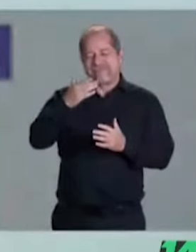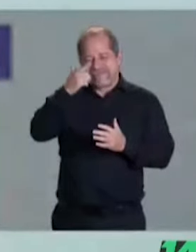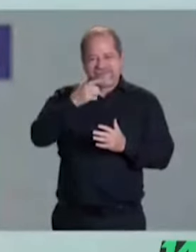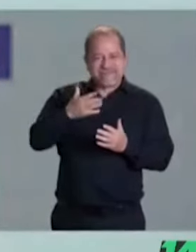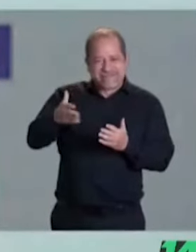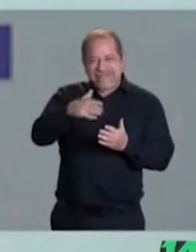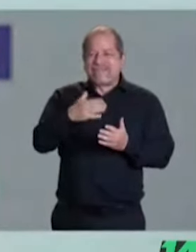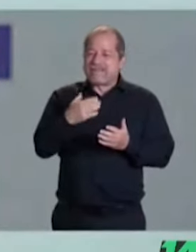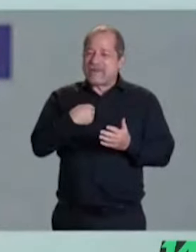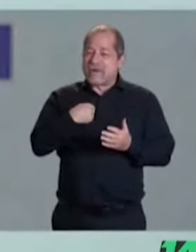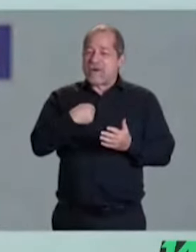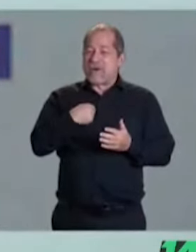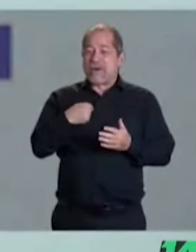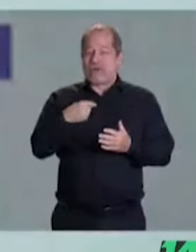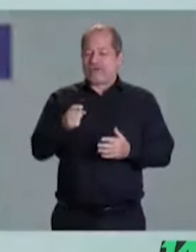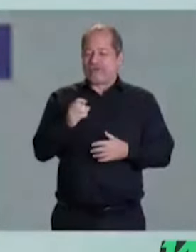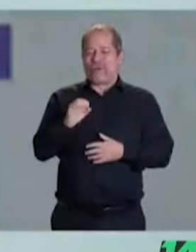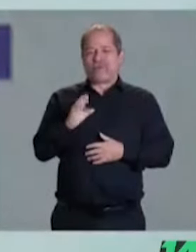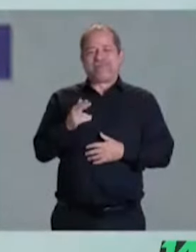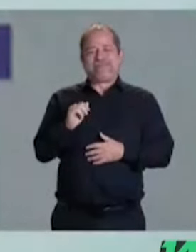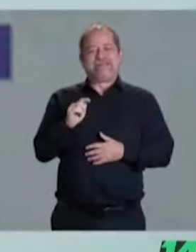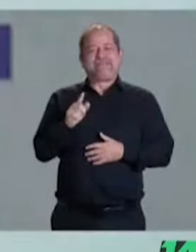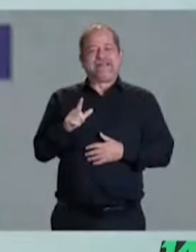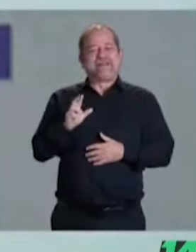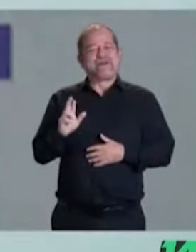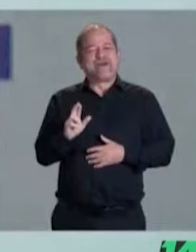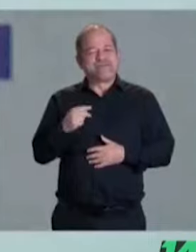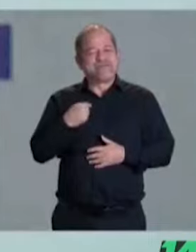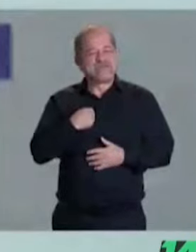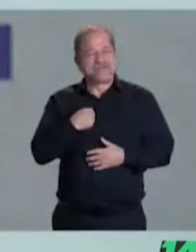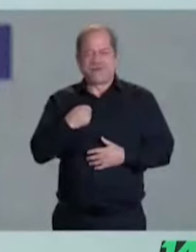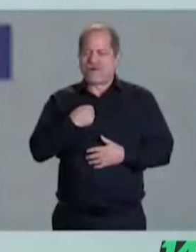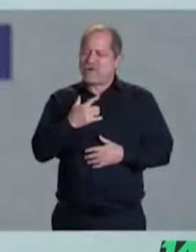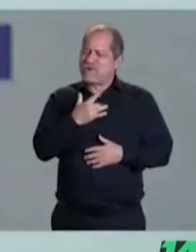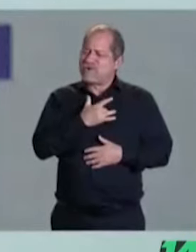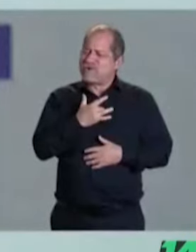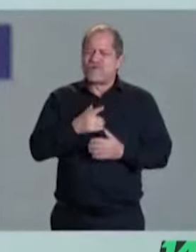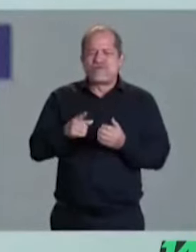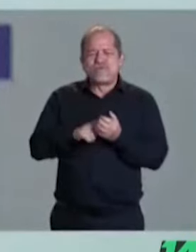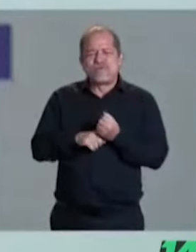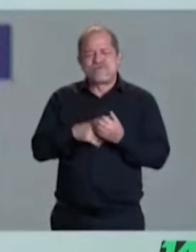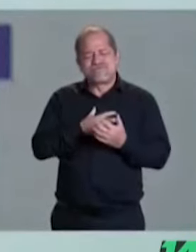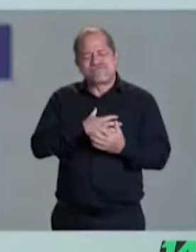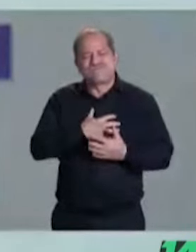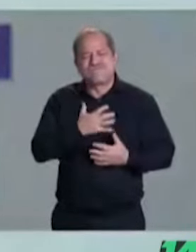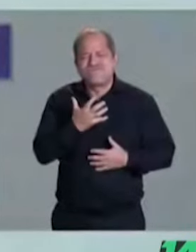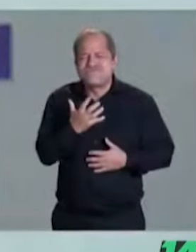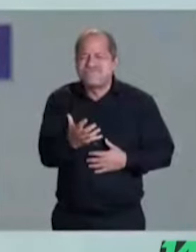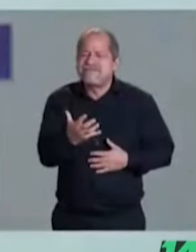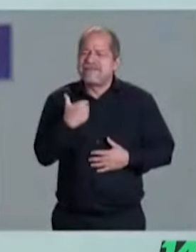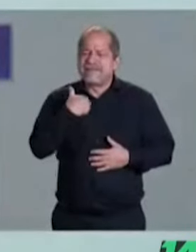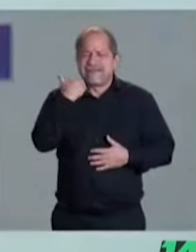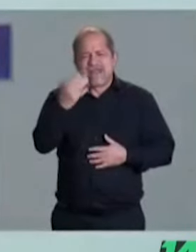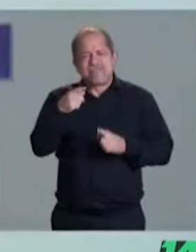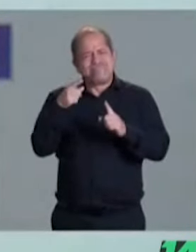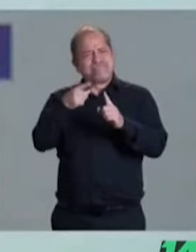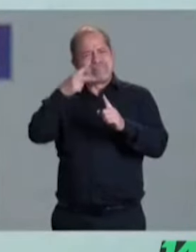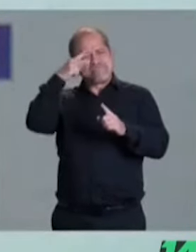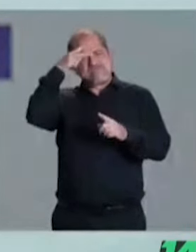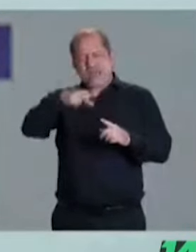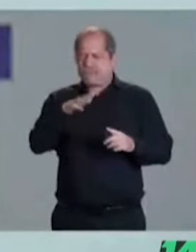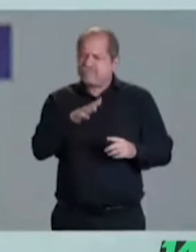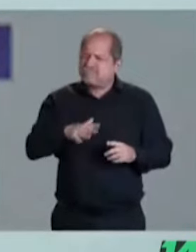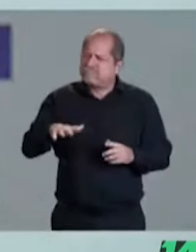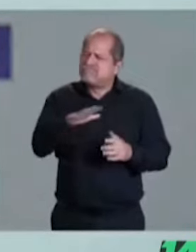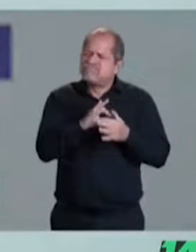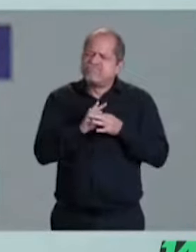lo más profundo de mi corazón. Quiero construir un México unido, sin odio, sin división. Un México sin pobreza,